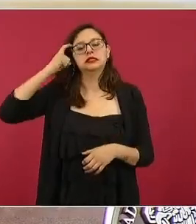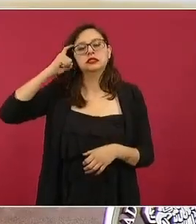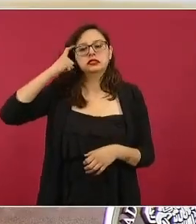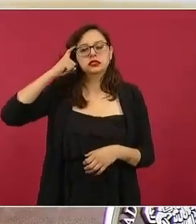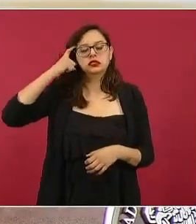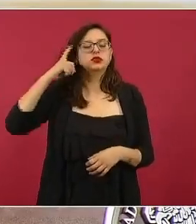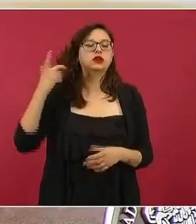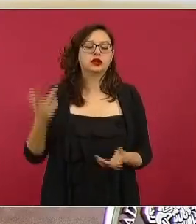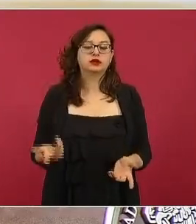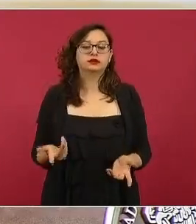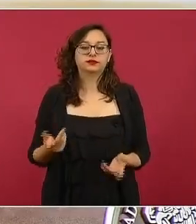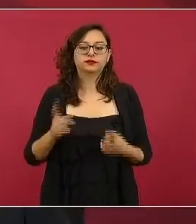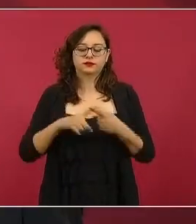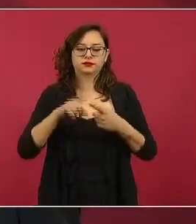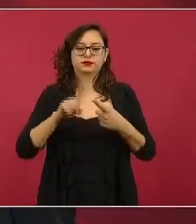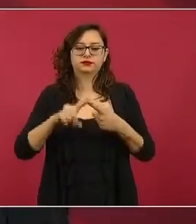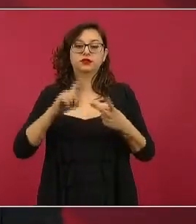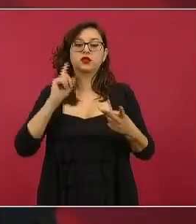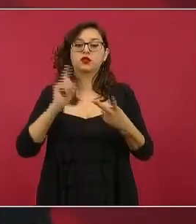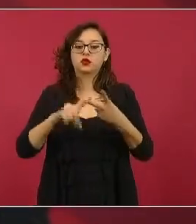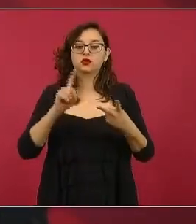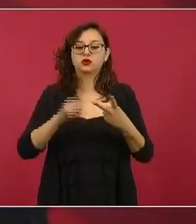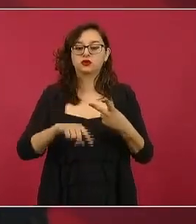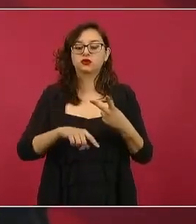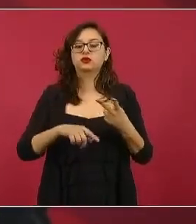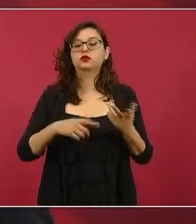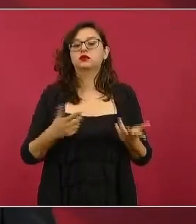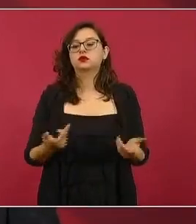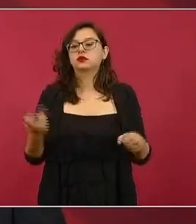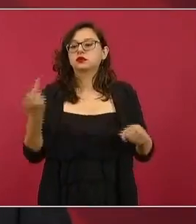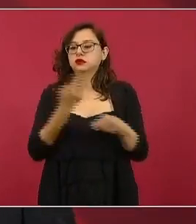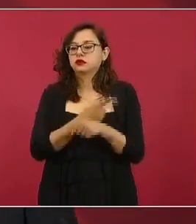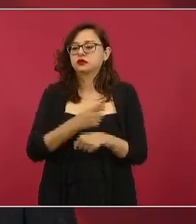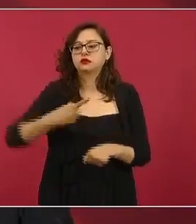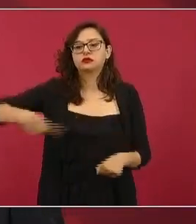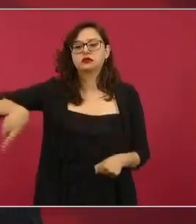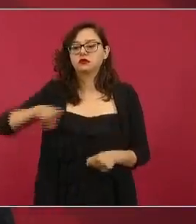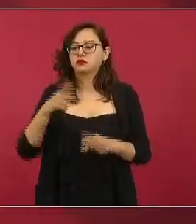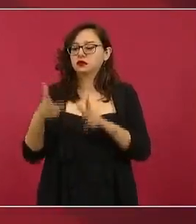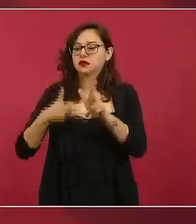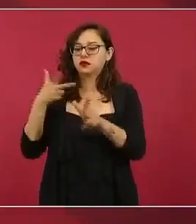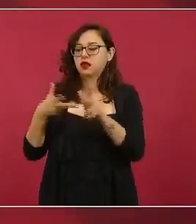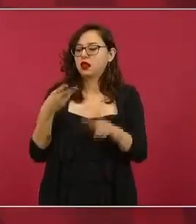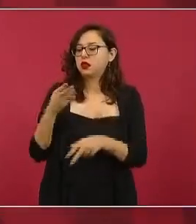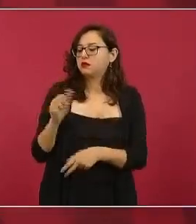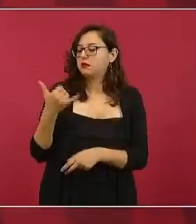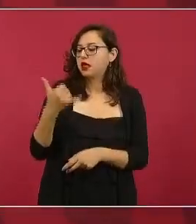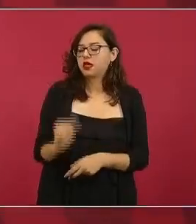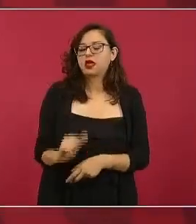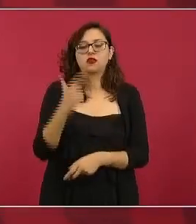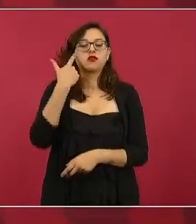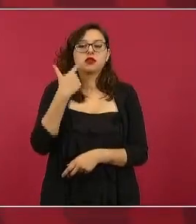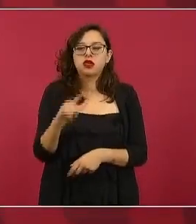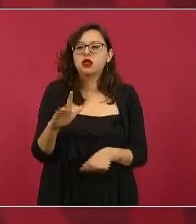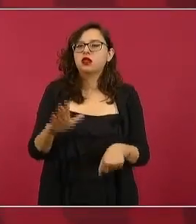Maya porque además tienen terrenos y quieren sacar raja